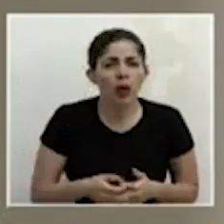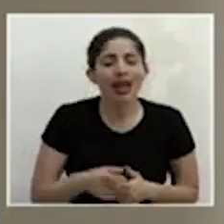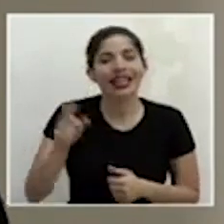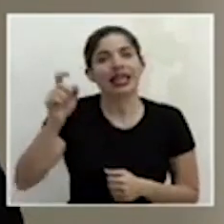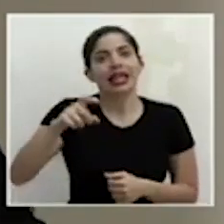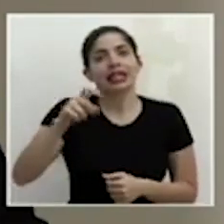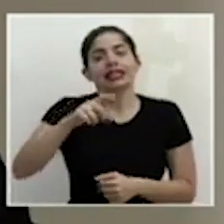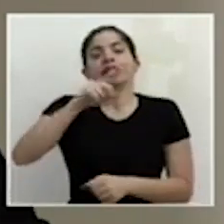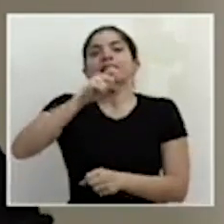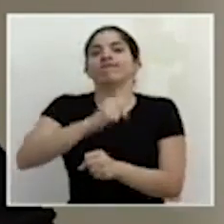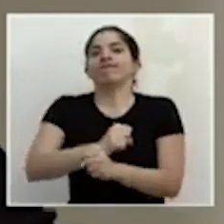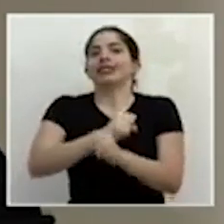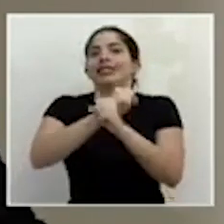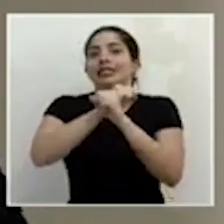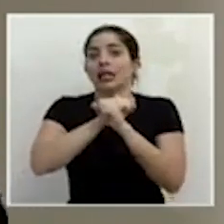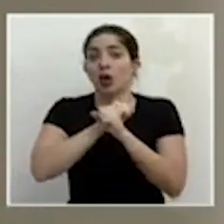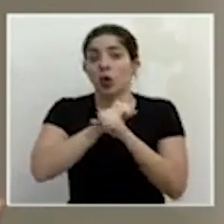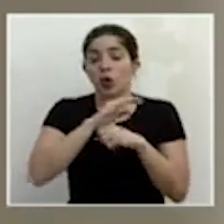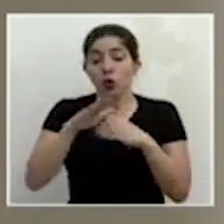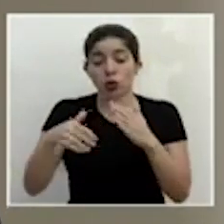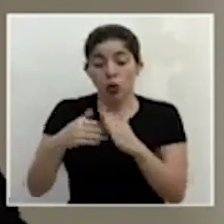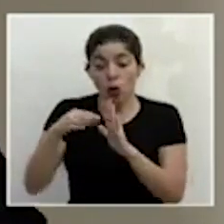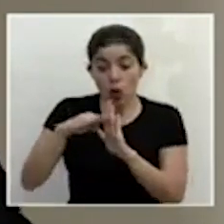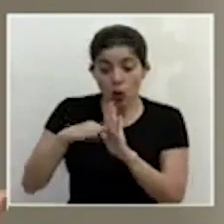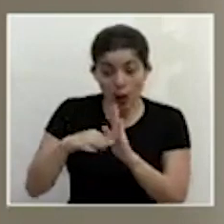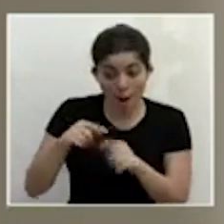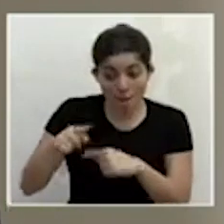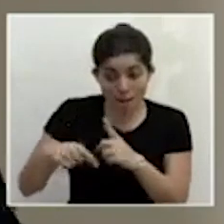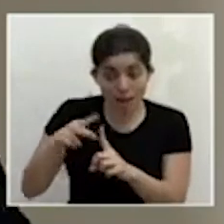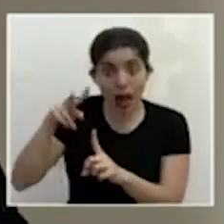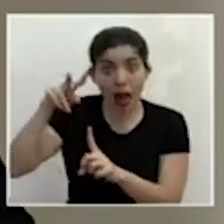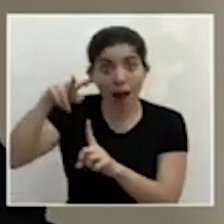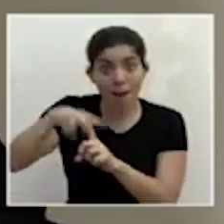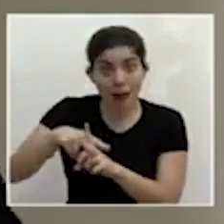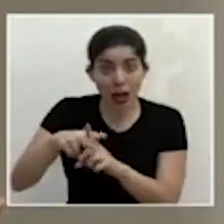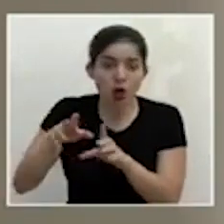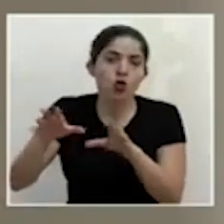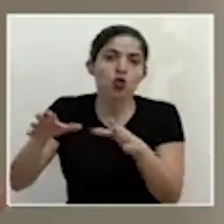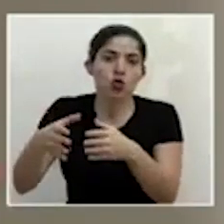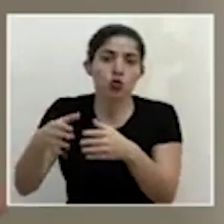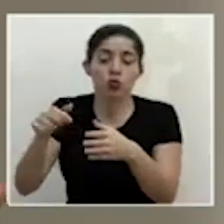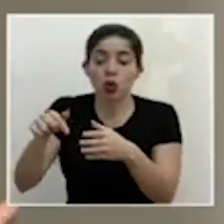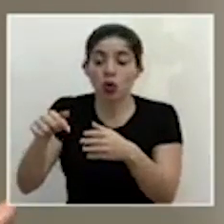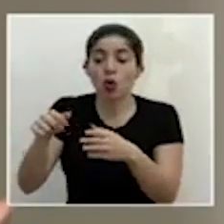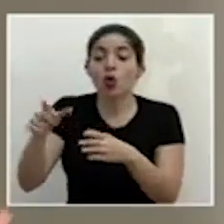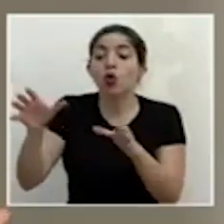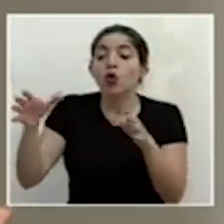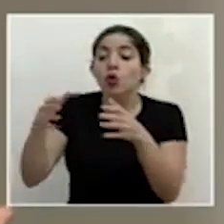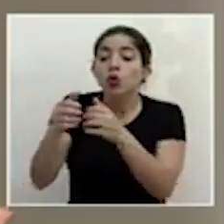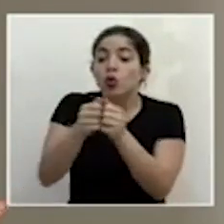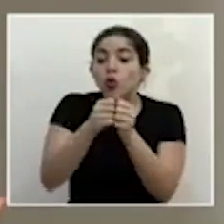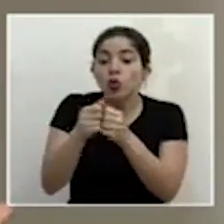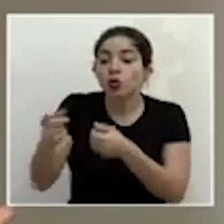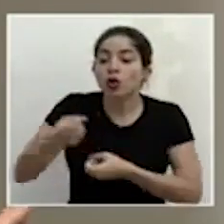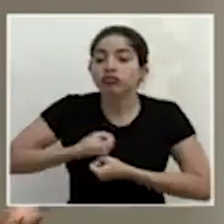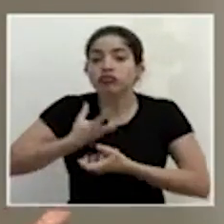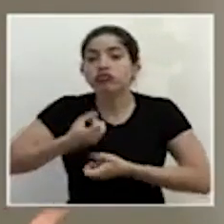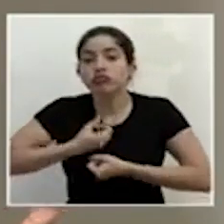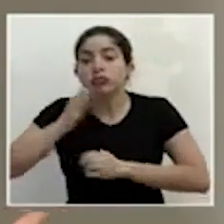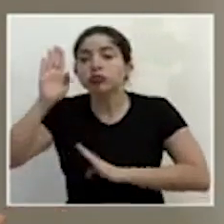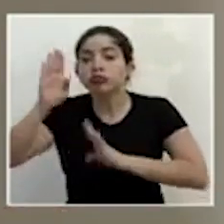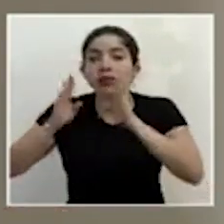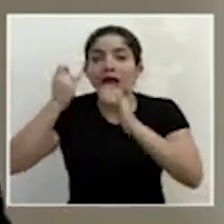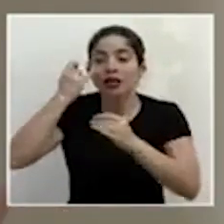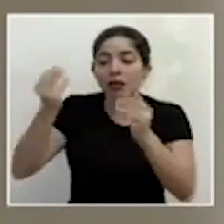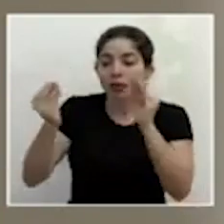garantizar que las medidas que se adoptan se adoptan a partir de un diseño conjunto con los sectores porque no se